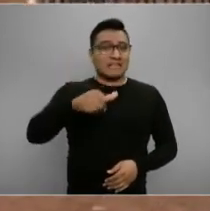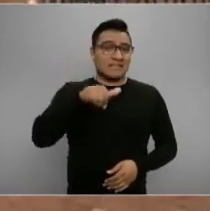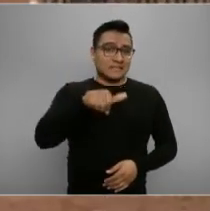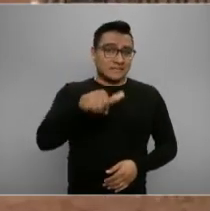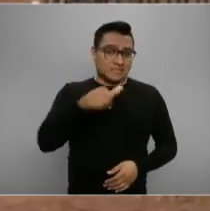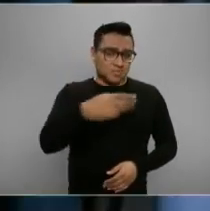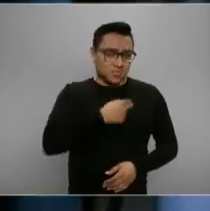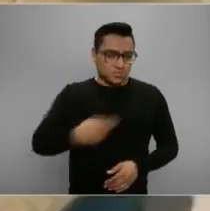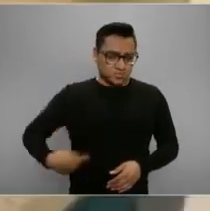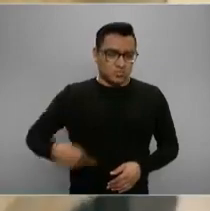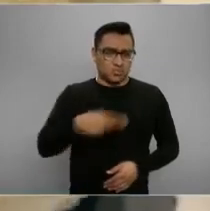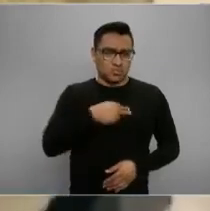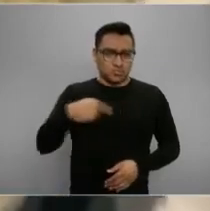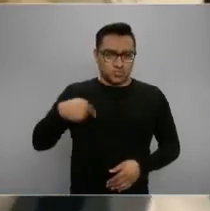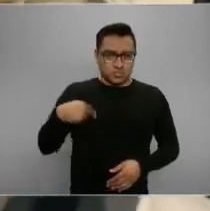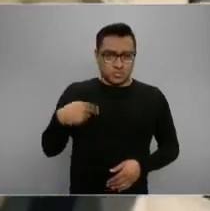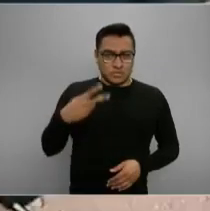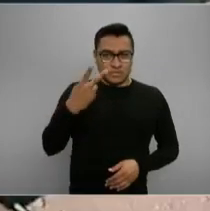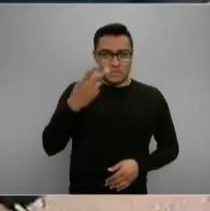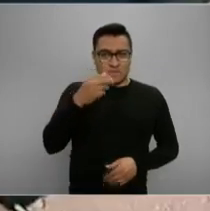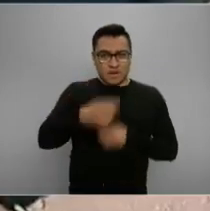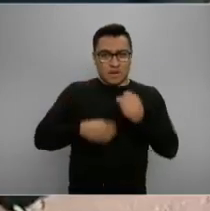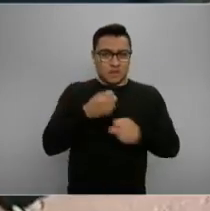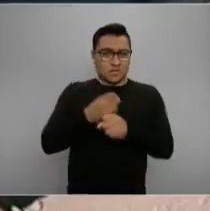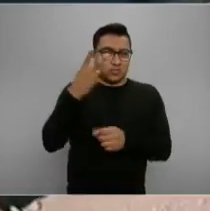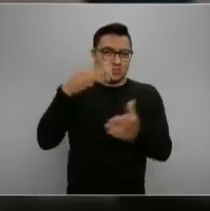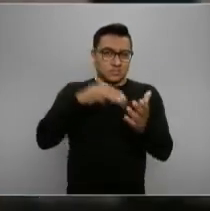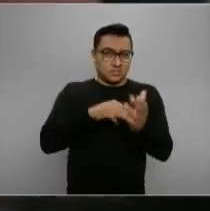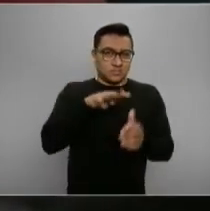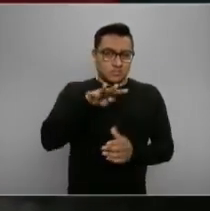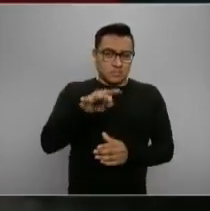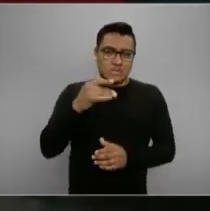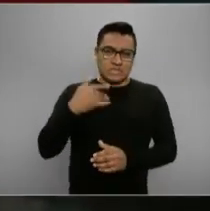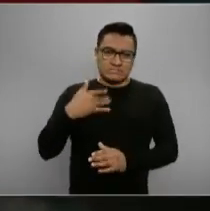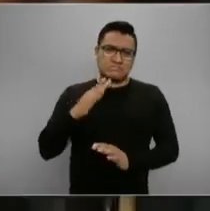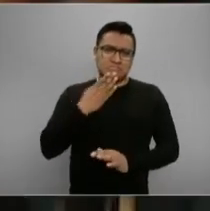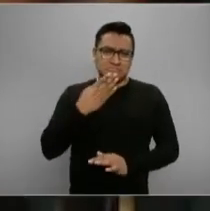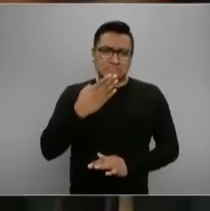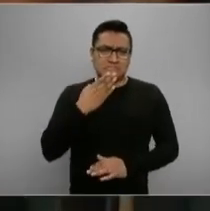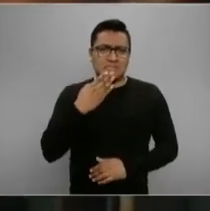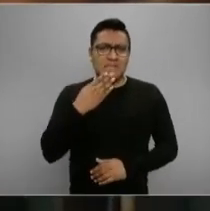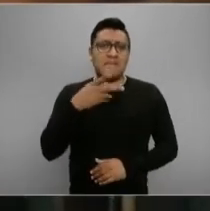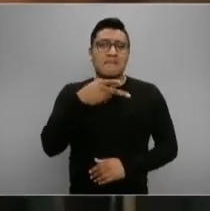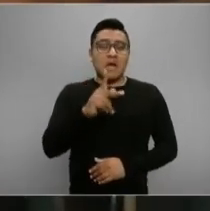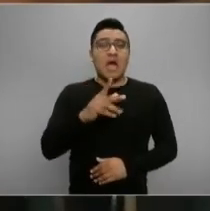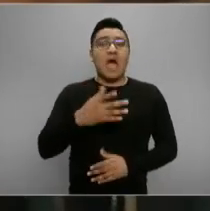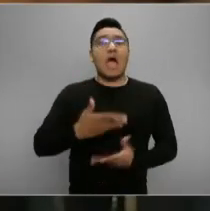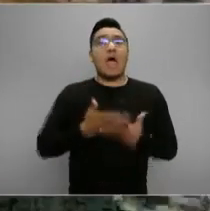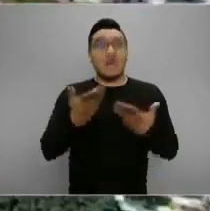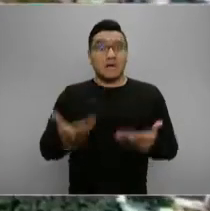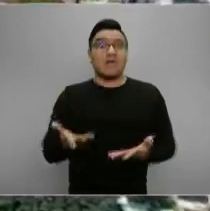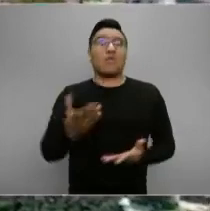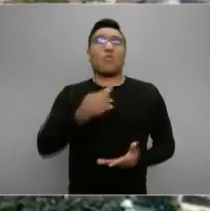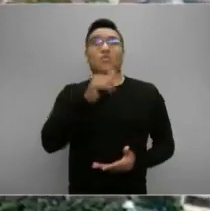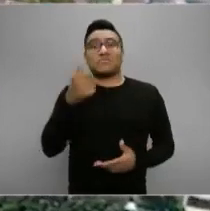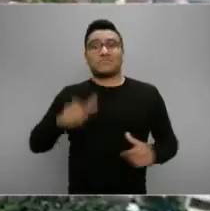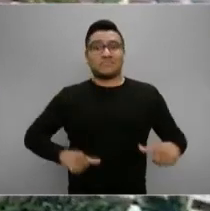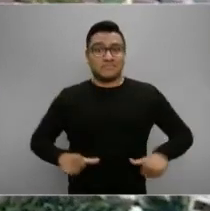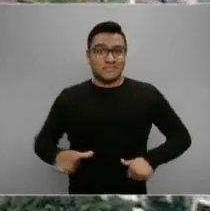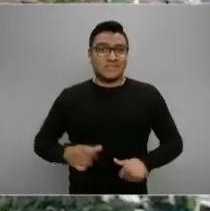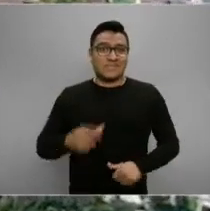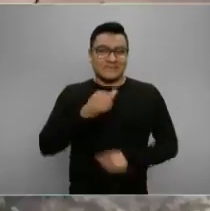hemos venido trabajando en el 2019 y ya estamos por arrancar lo que son las obras 2020. En este caso vamos